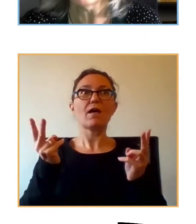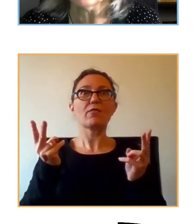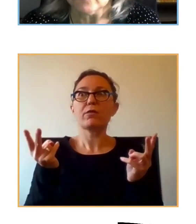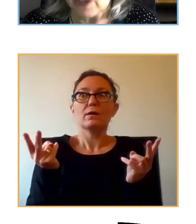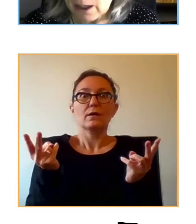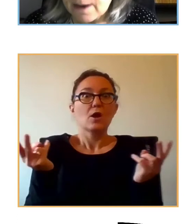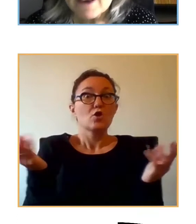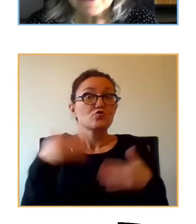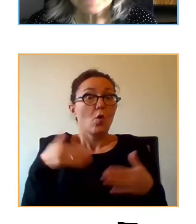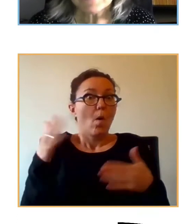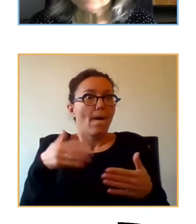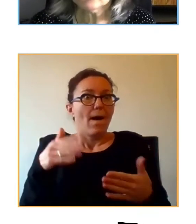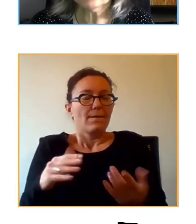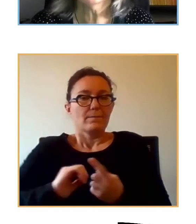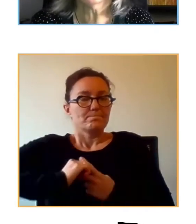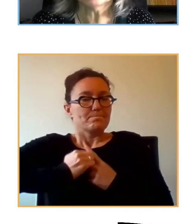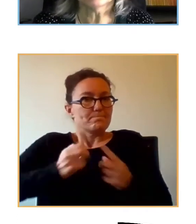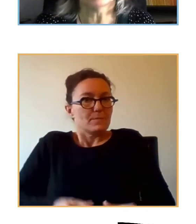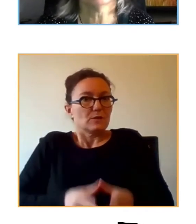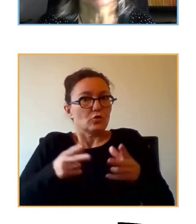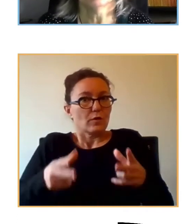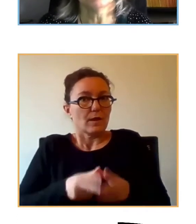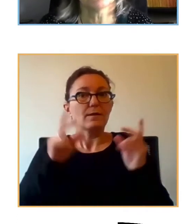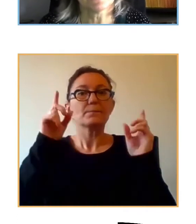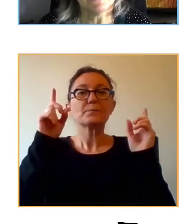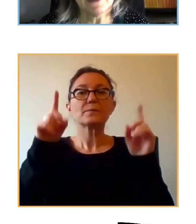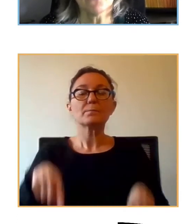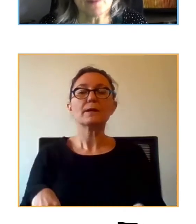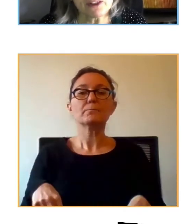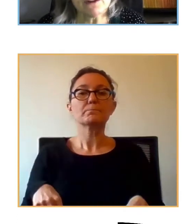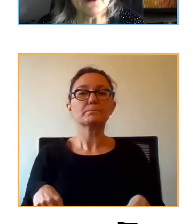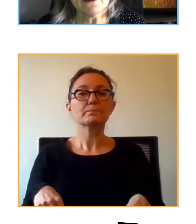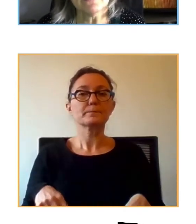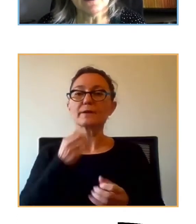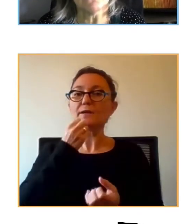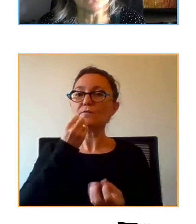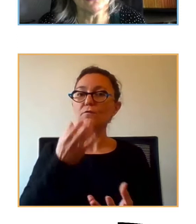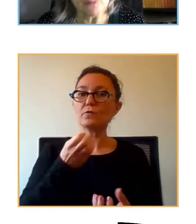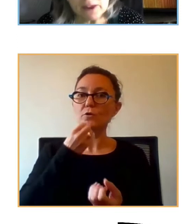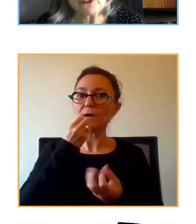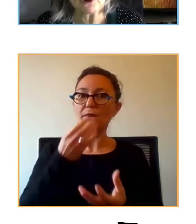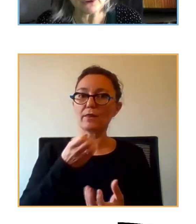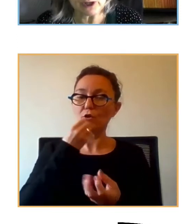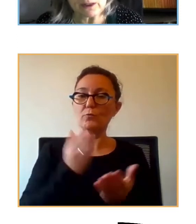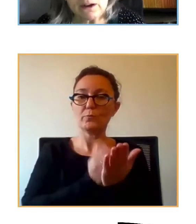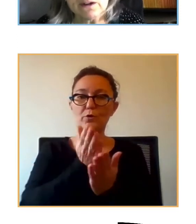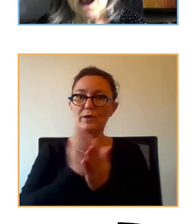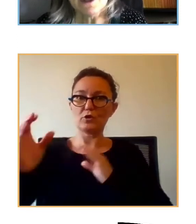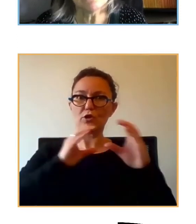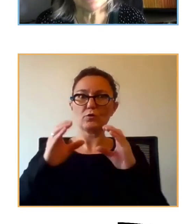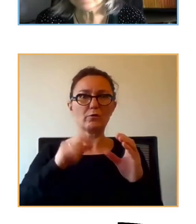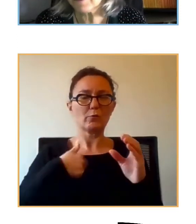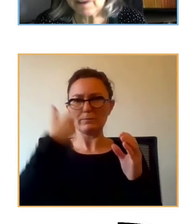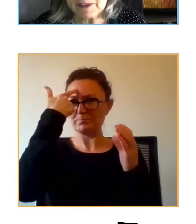expansión social que las inconsistencias en la información ofrecida por los medios de comunicación